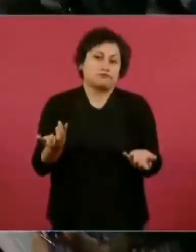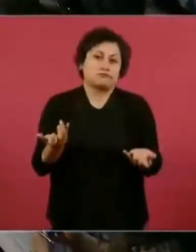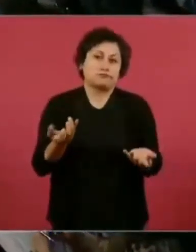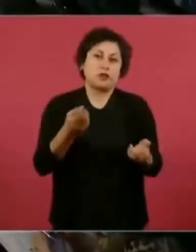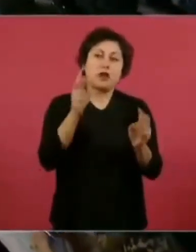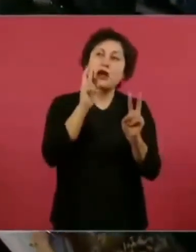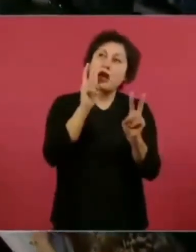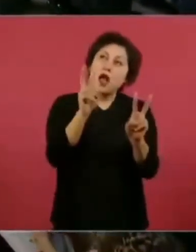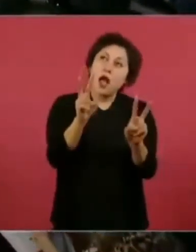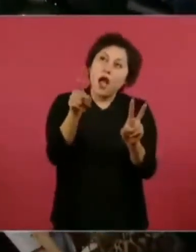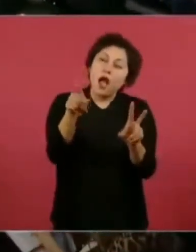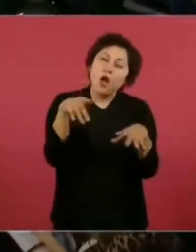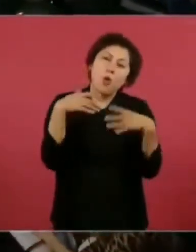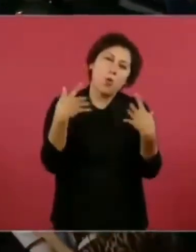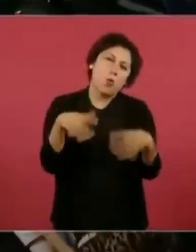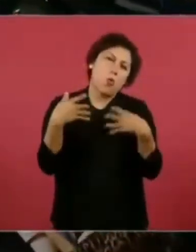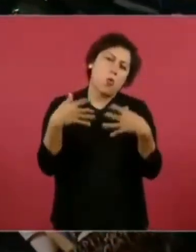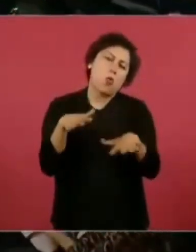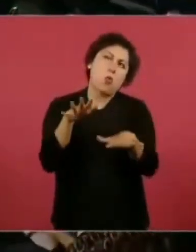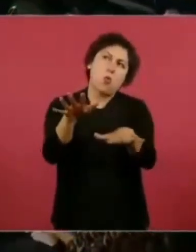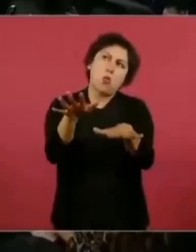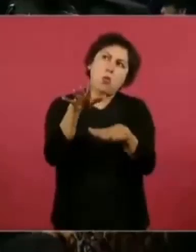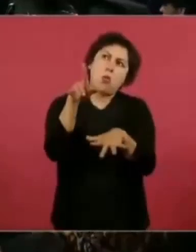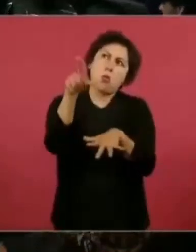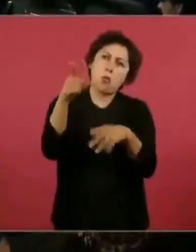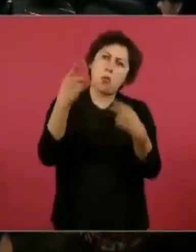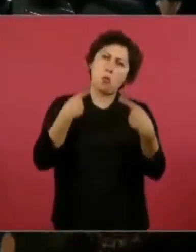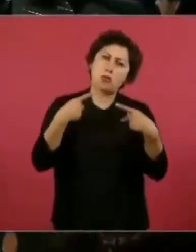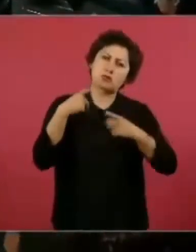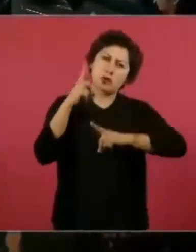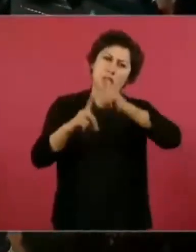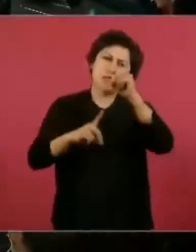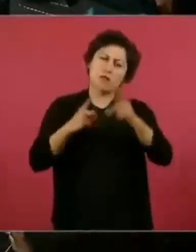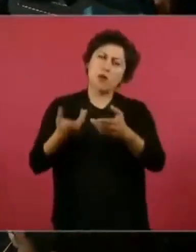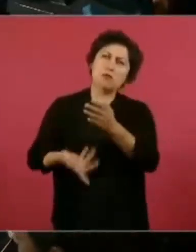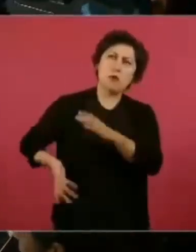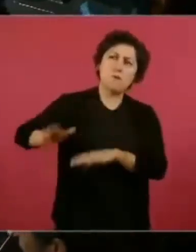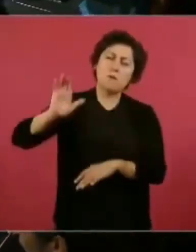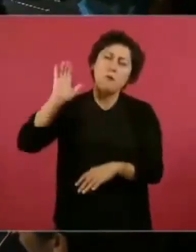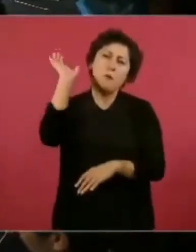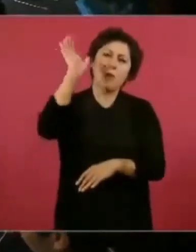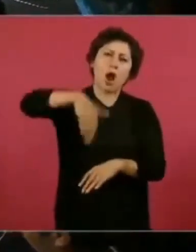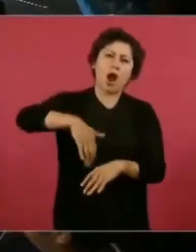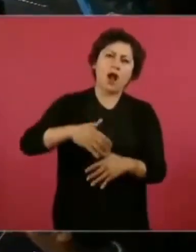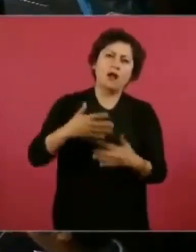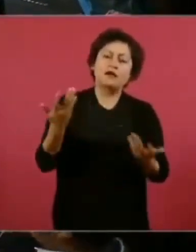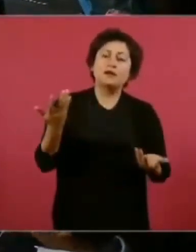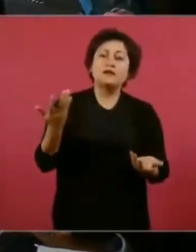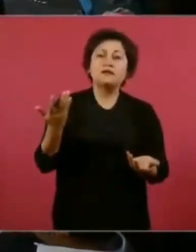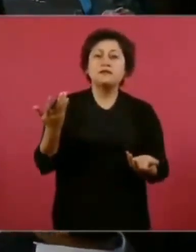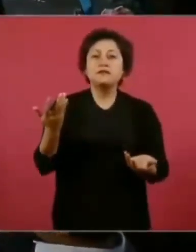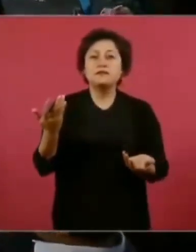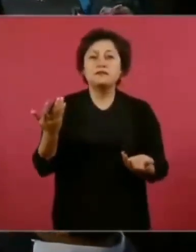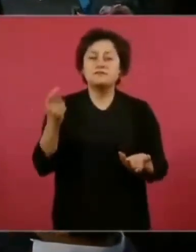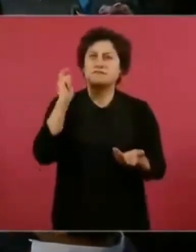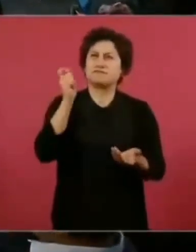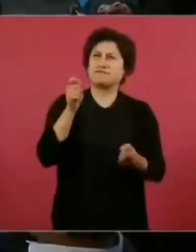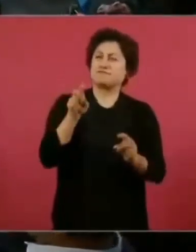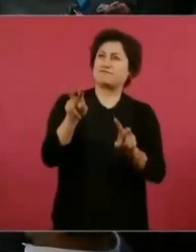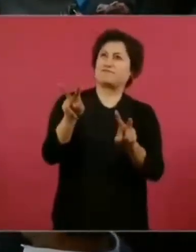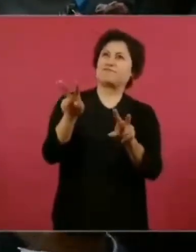en el deporte, basquetbolistas y que